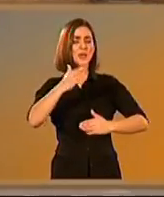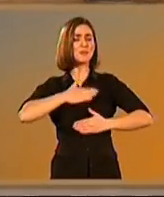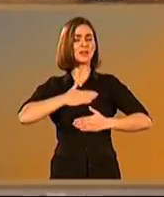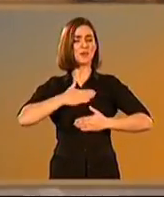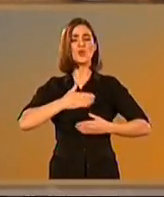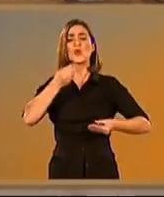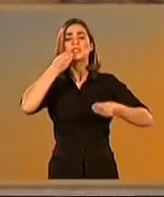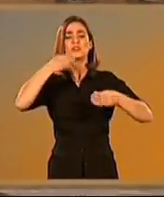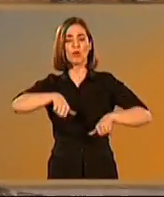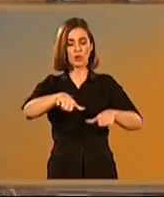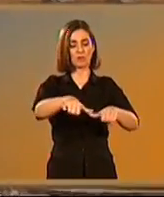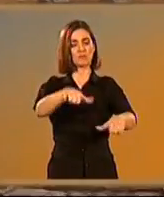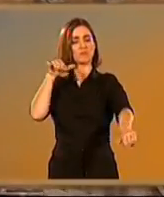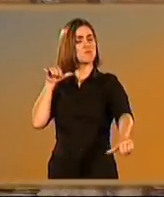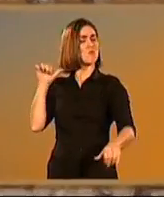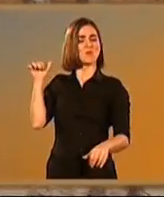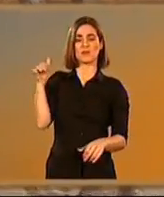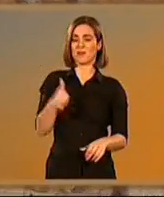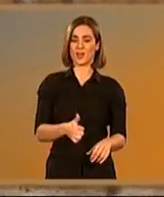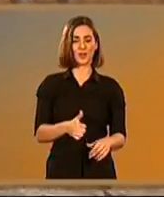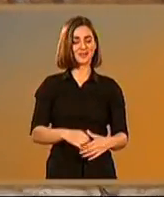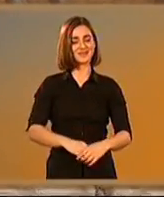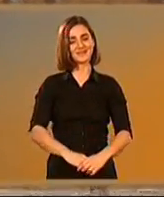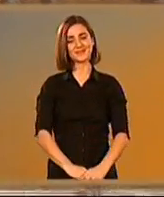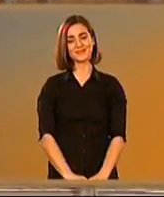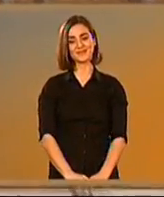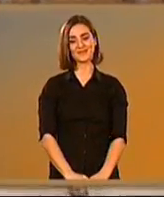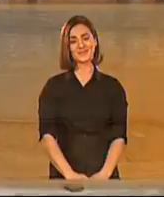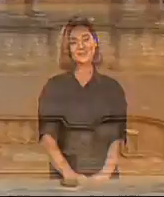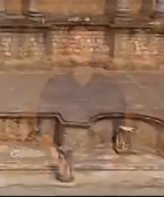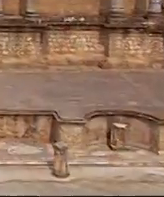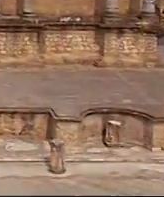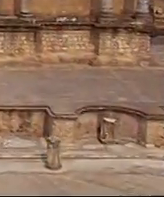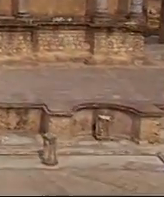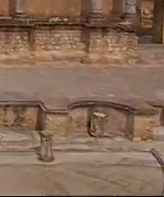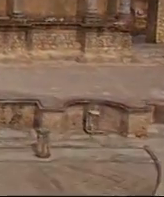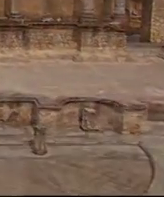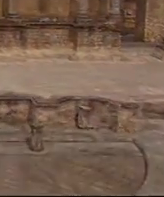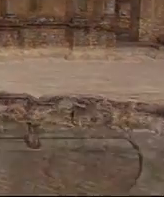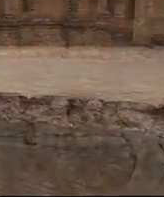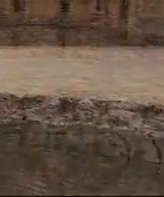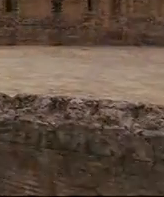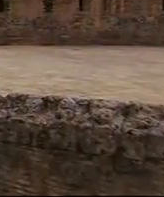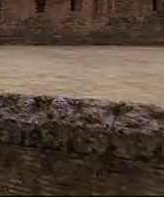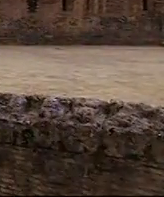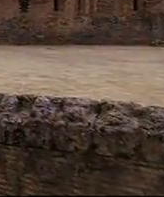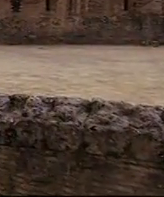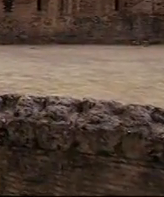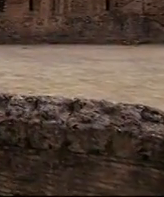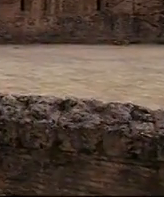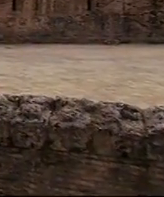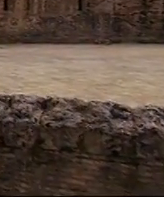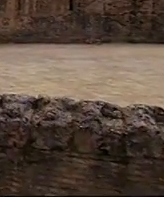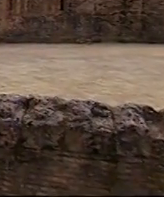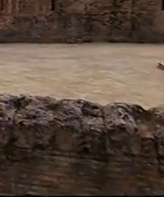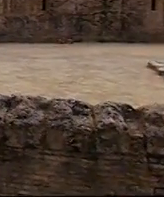patrimonial, probablemente fruto de la intensidad de la romanización a que fue sometido, pues la Bética fue extraordinariamente